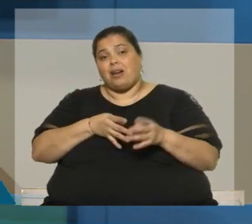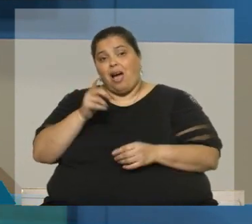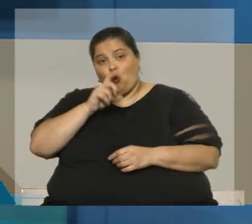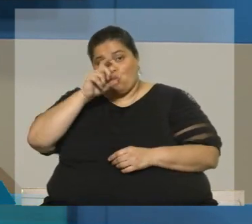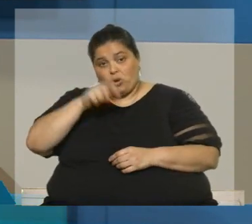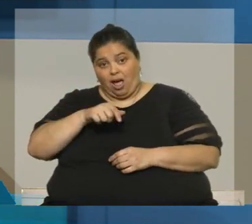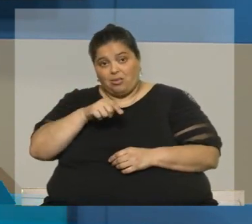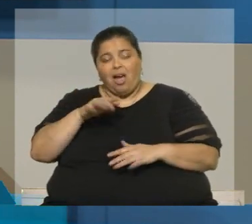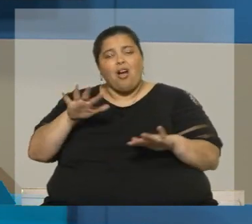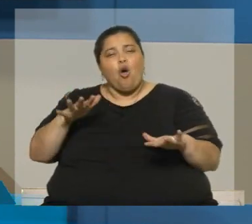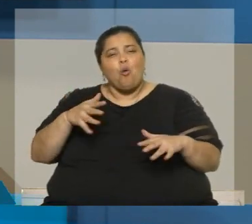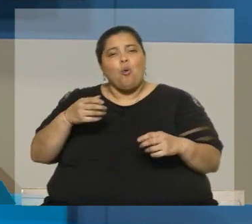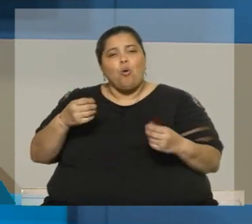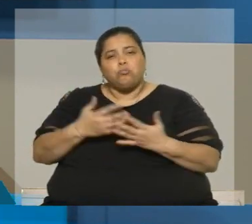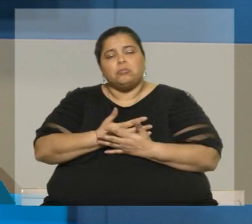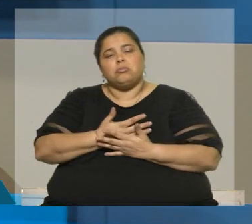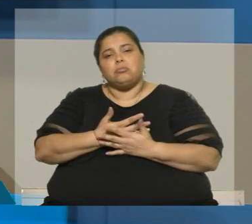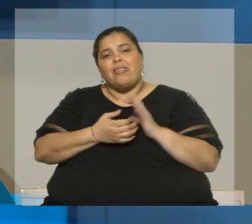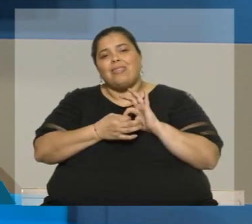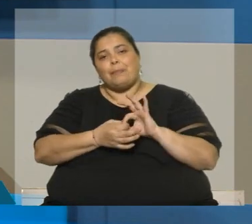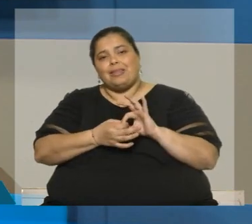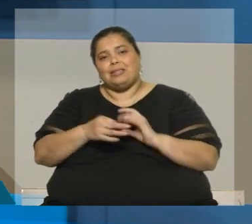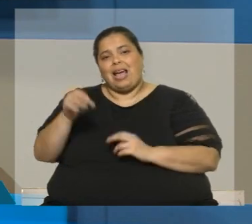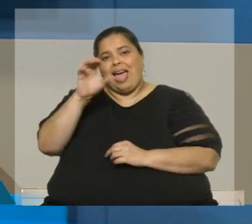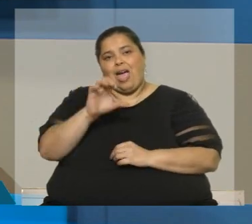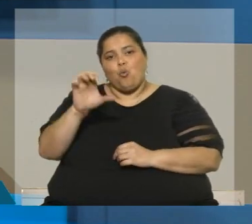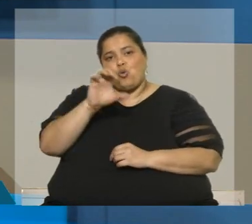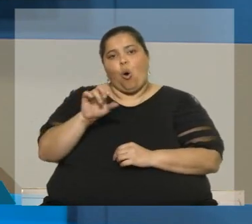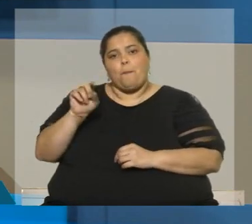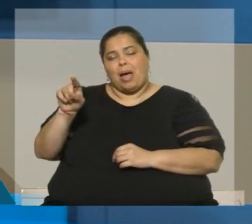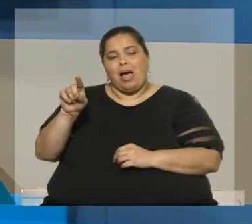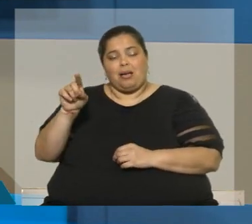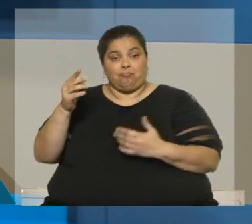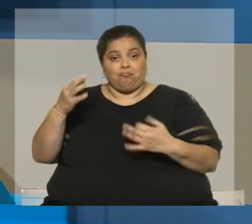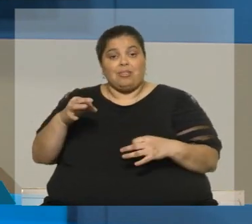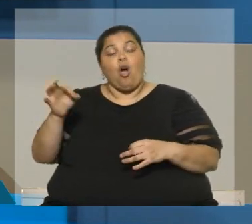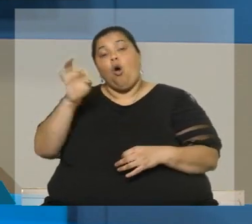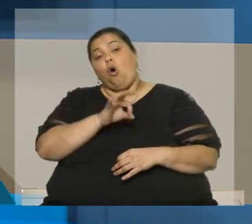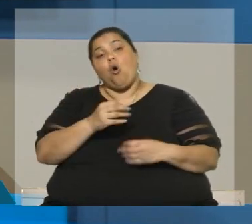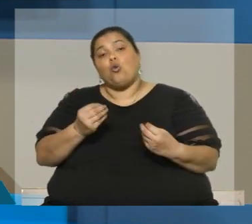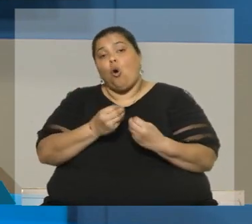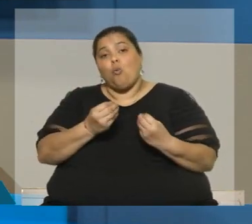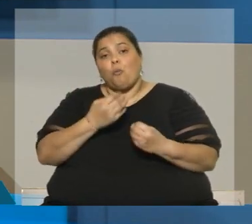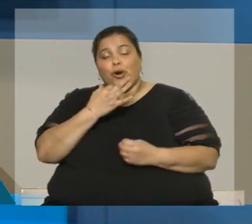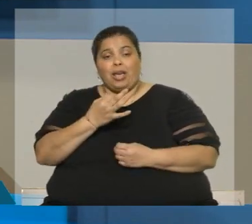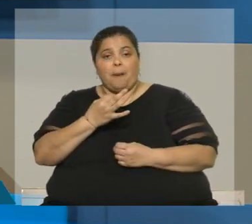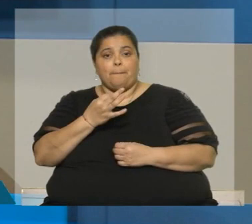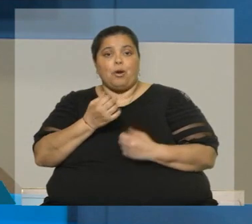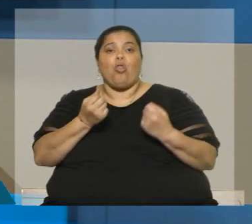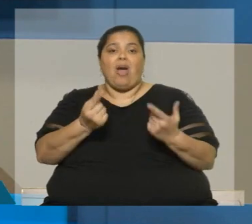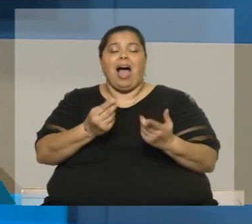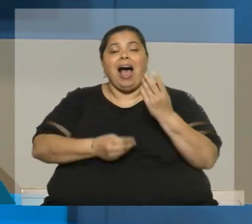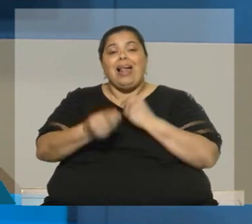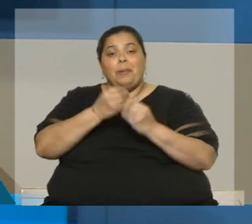¿Cómo afecta la dependencia exclusiva, en este caso la energía de Europa con Rusia? ¿O cómo puede afectar, por ejemplo, la garantía de suministro de alimentos